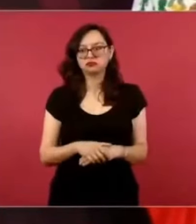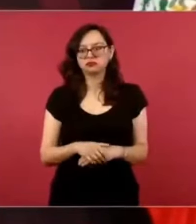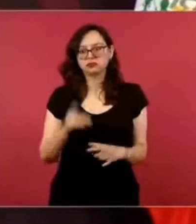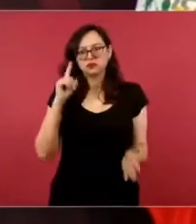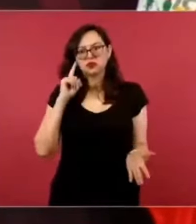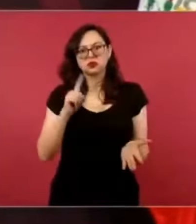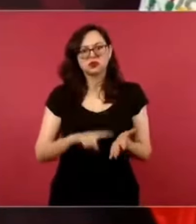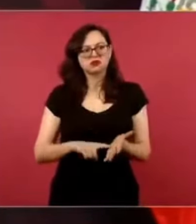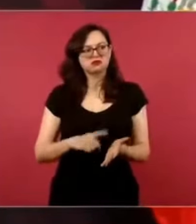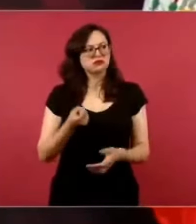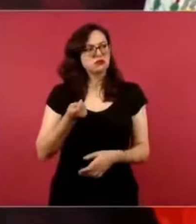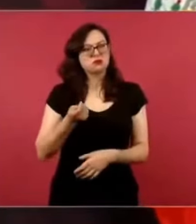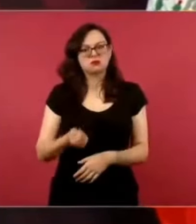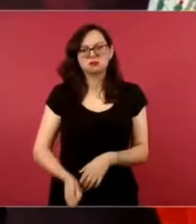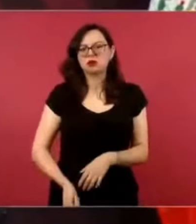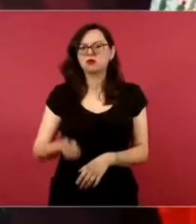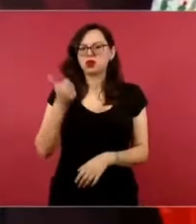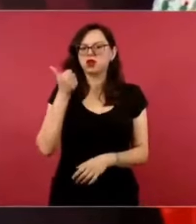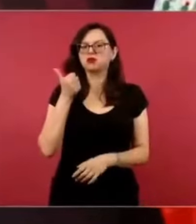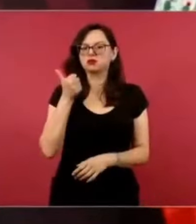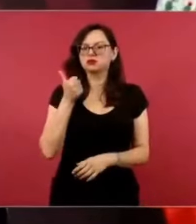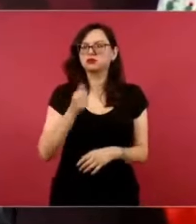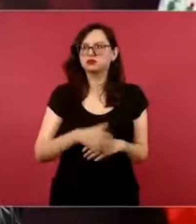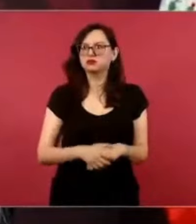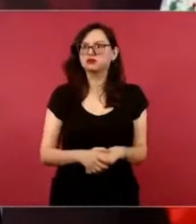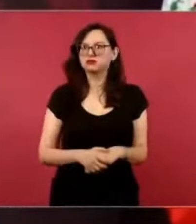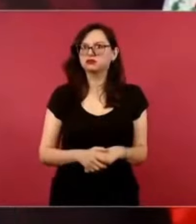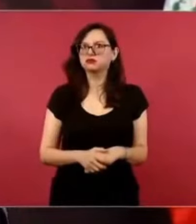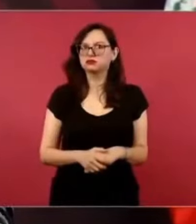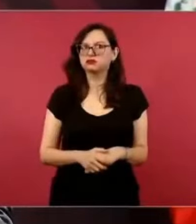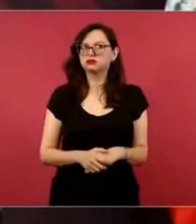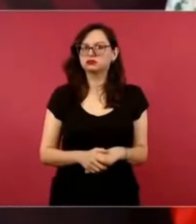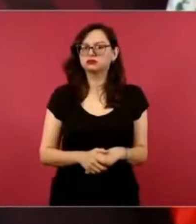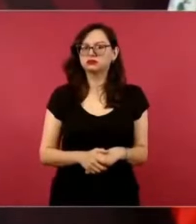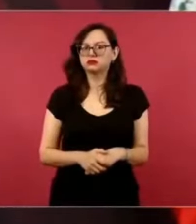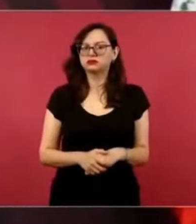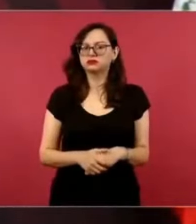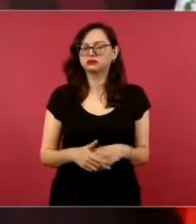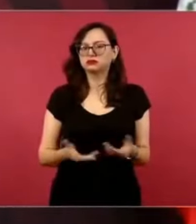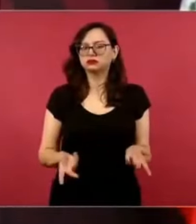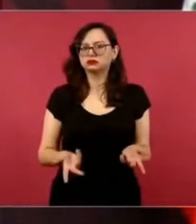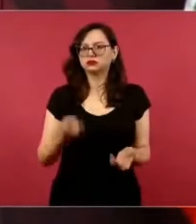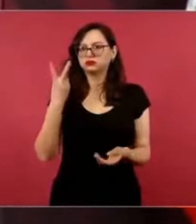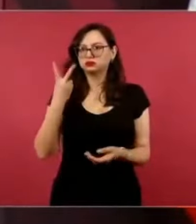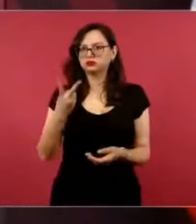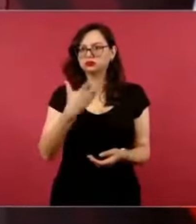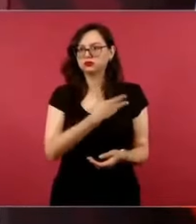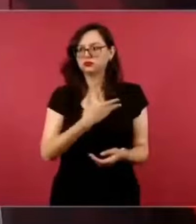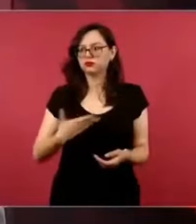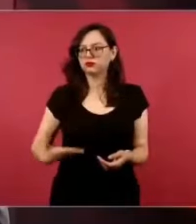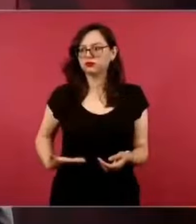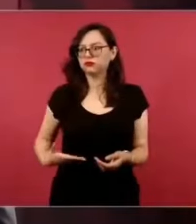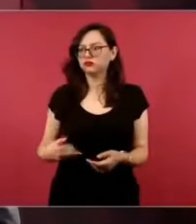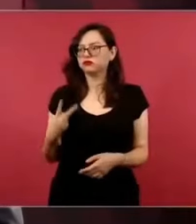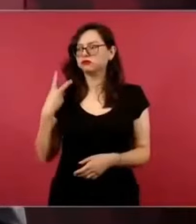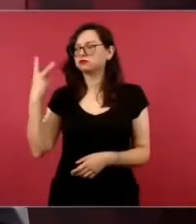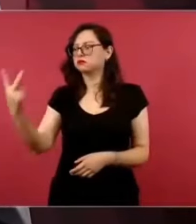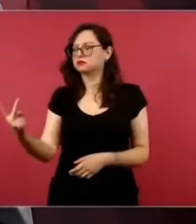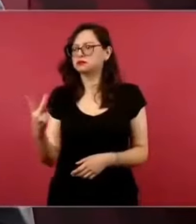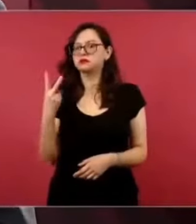porque vamos juntos a visitar